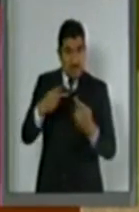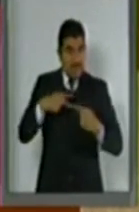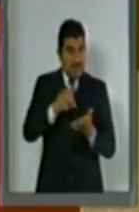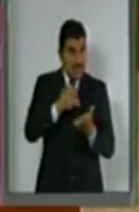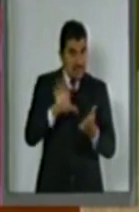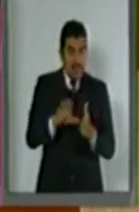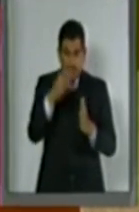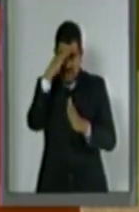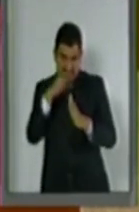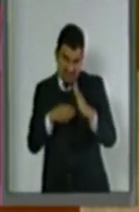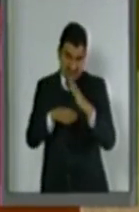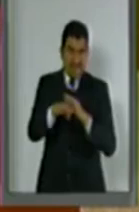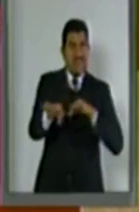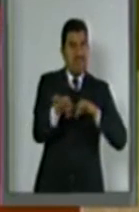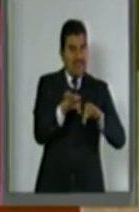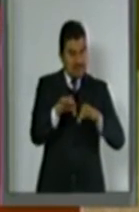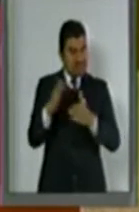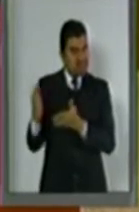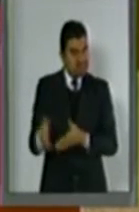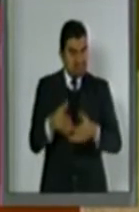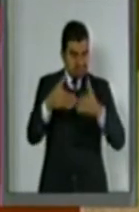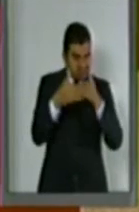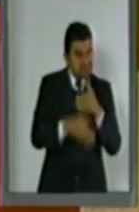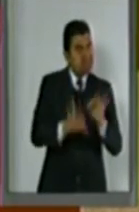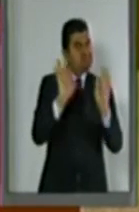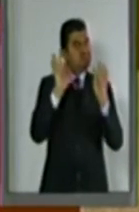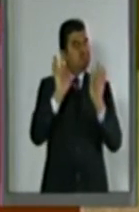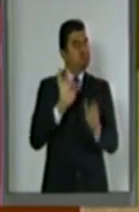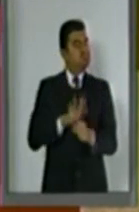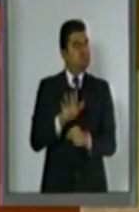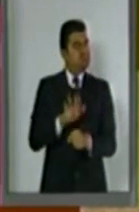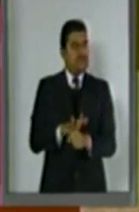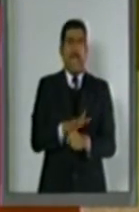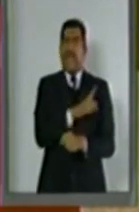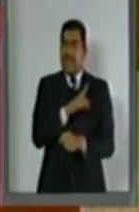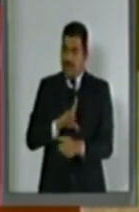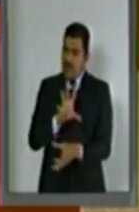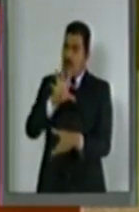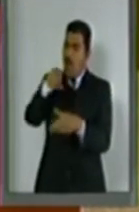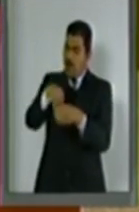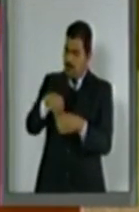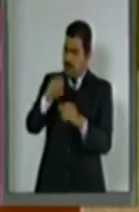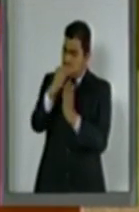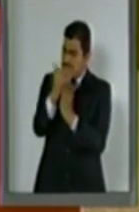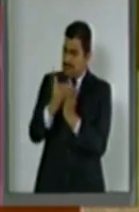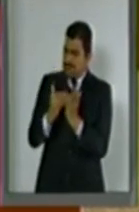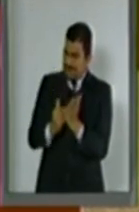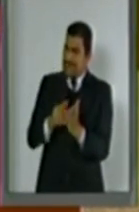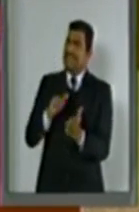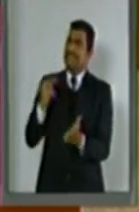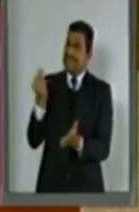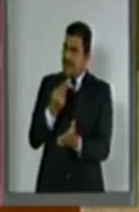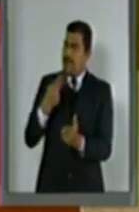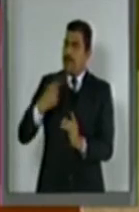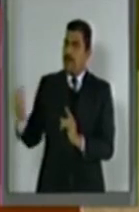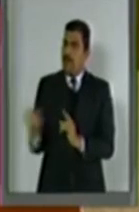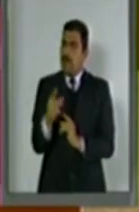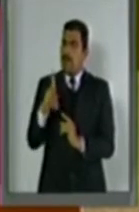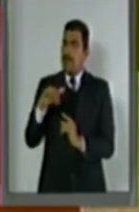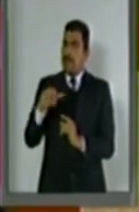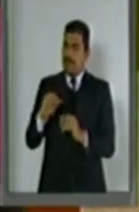el acceso al empleo formal, permanente y digno, tendrán que involucrar por necesidad a las PYMES,